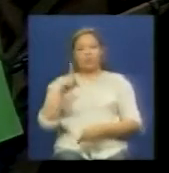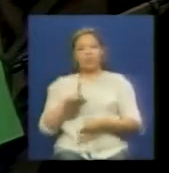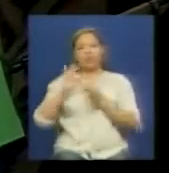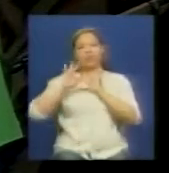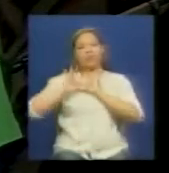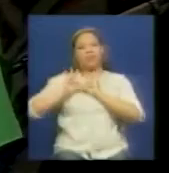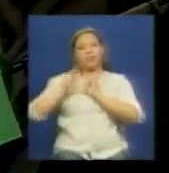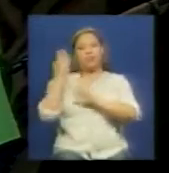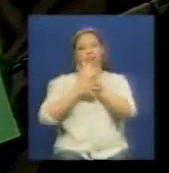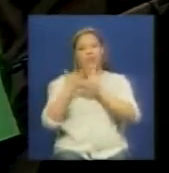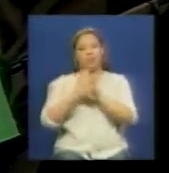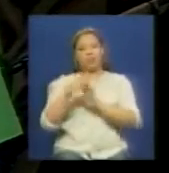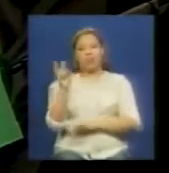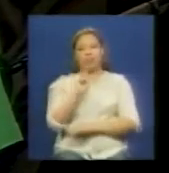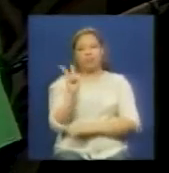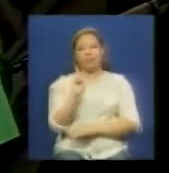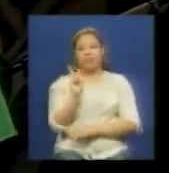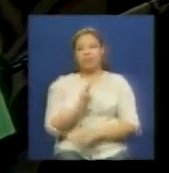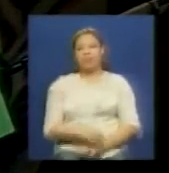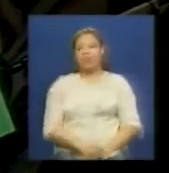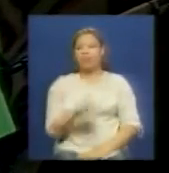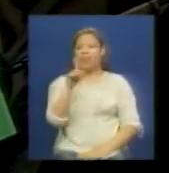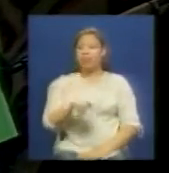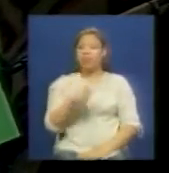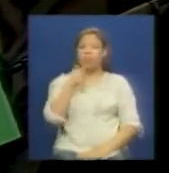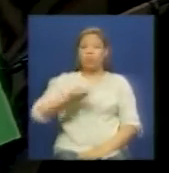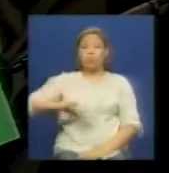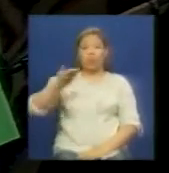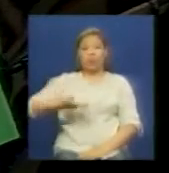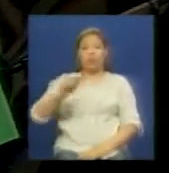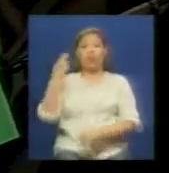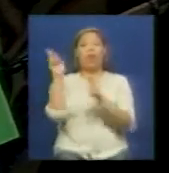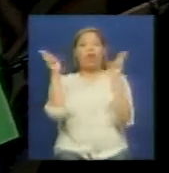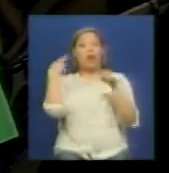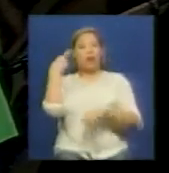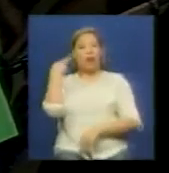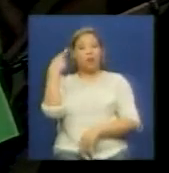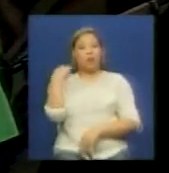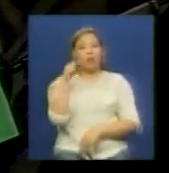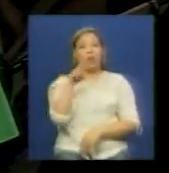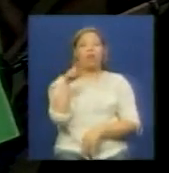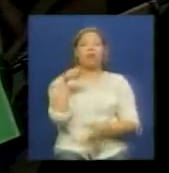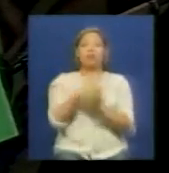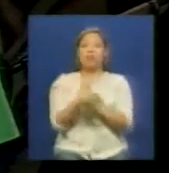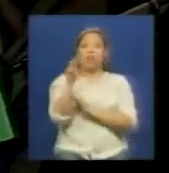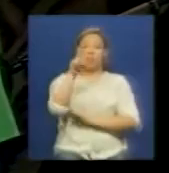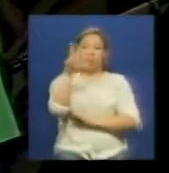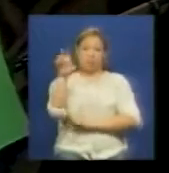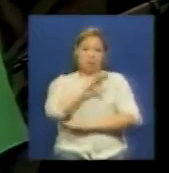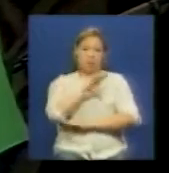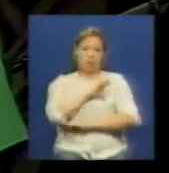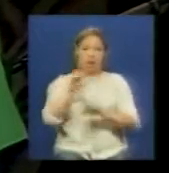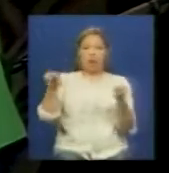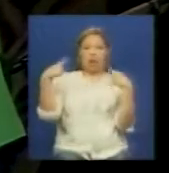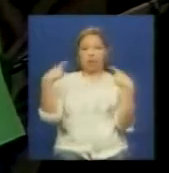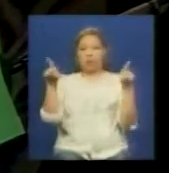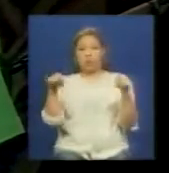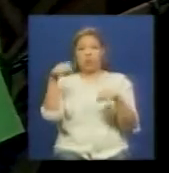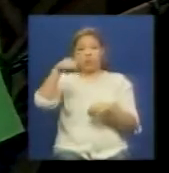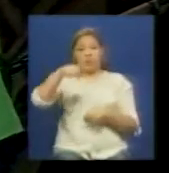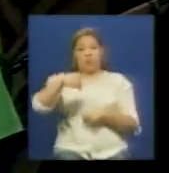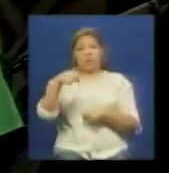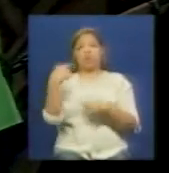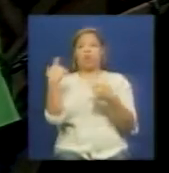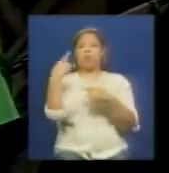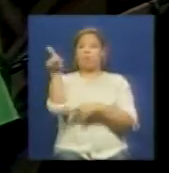interpretación de lenguas de señas venezolanas además estamos transmitiendo conjuntamente con Alson del 23 desde aquí bueno desde esta parroquia tan